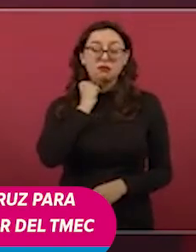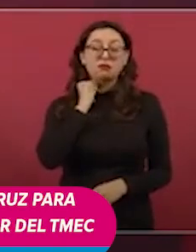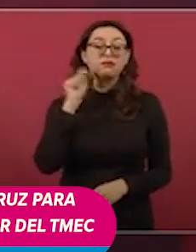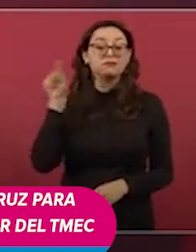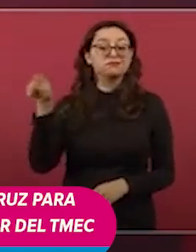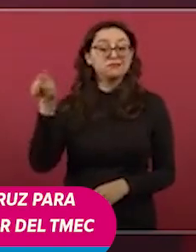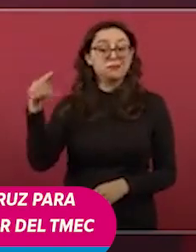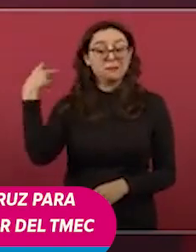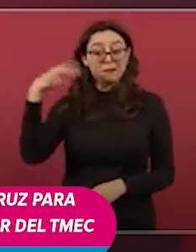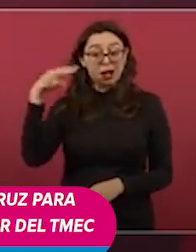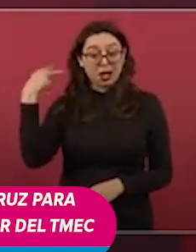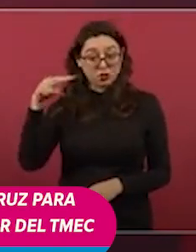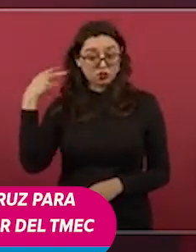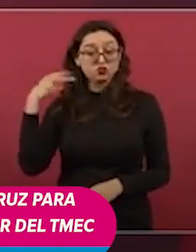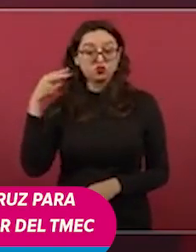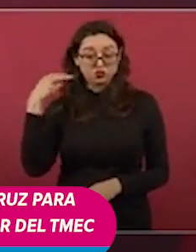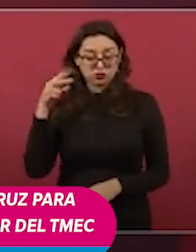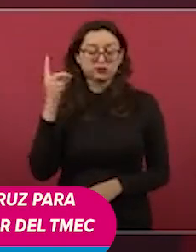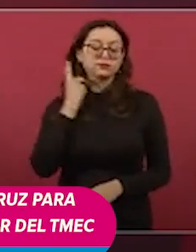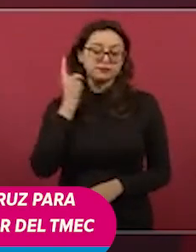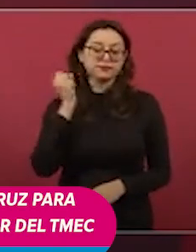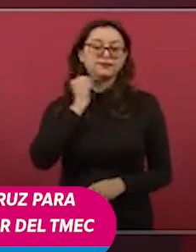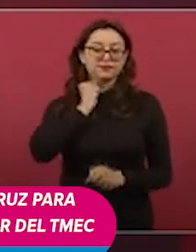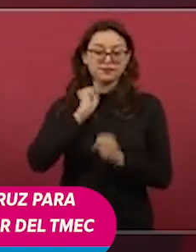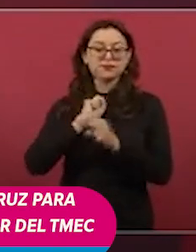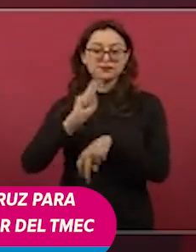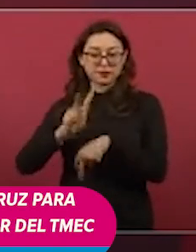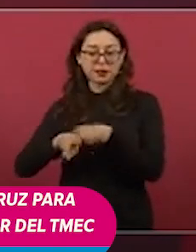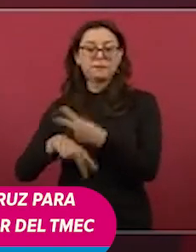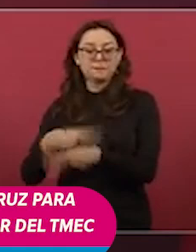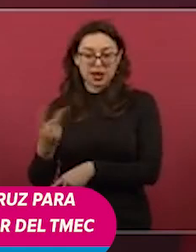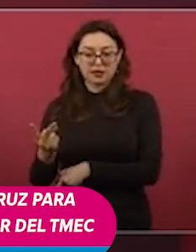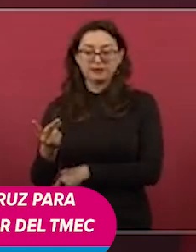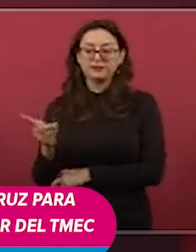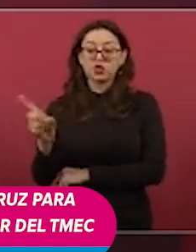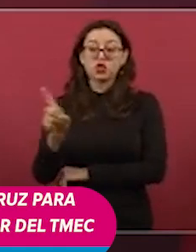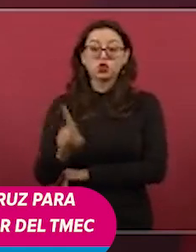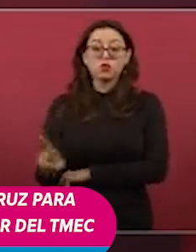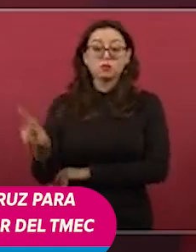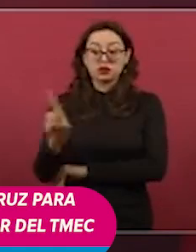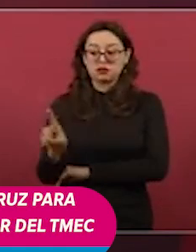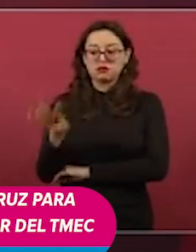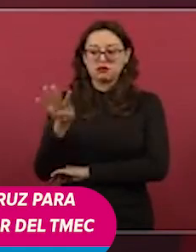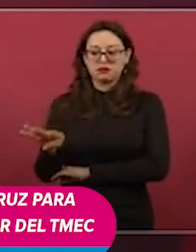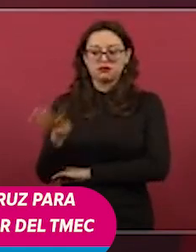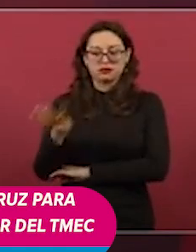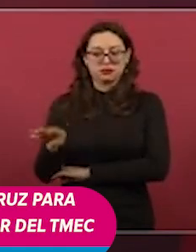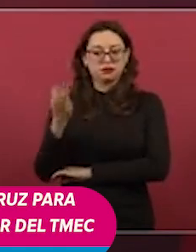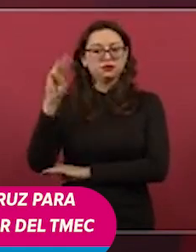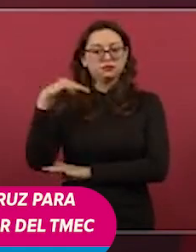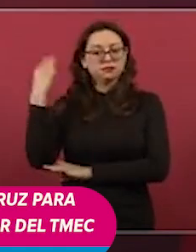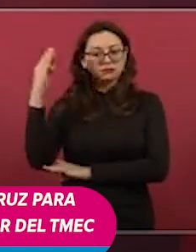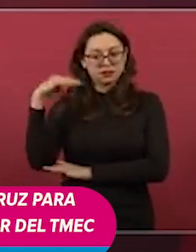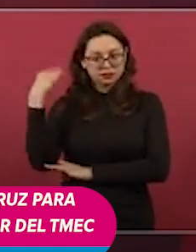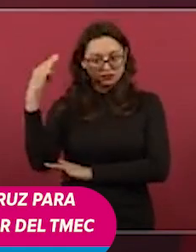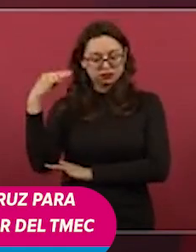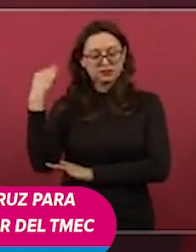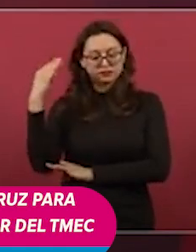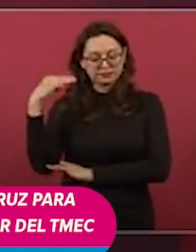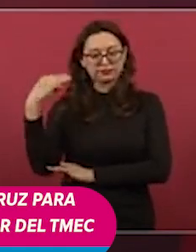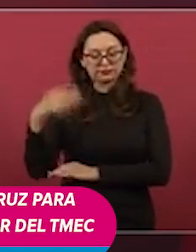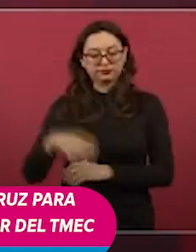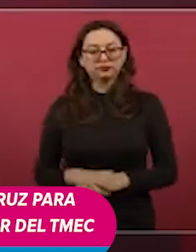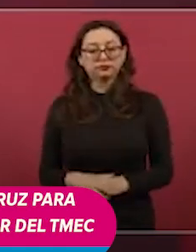de Estados Unidos el domingo 19, vamos a tener una reunión